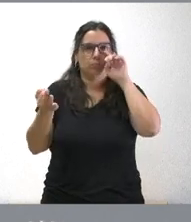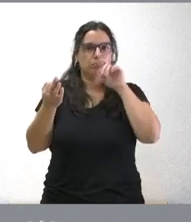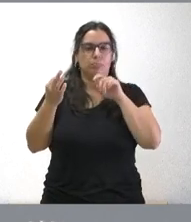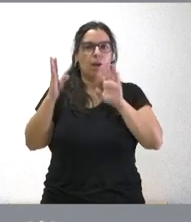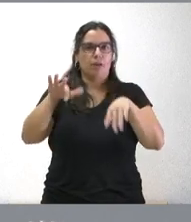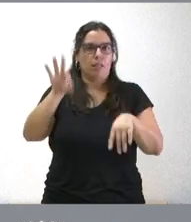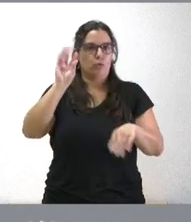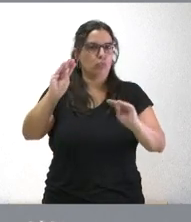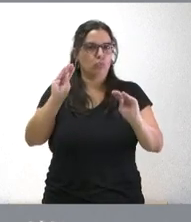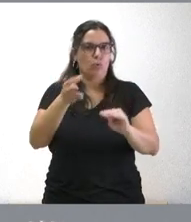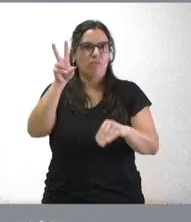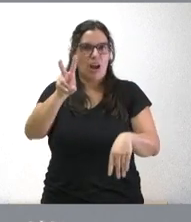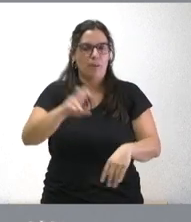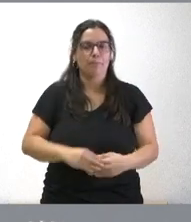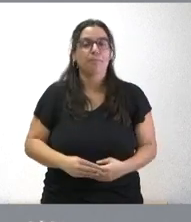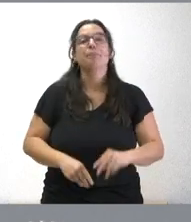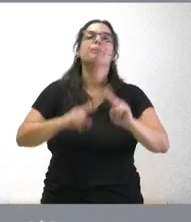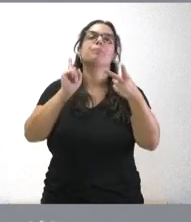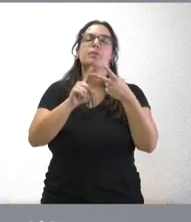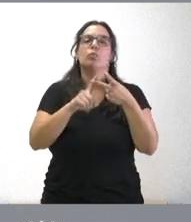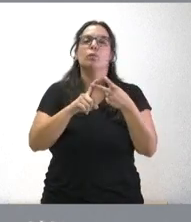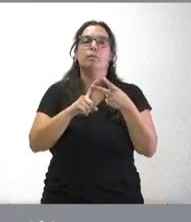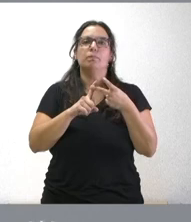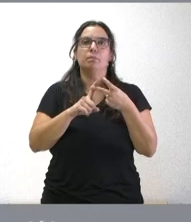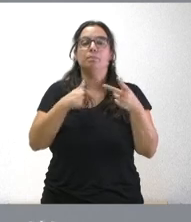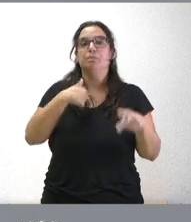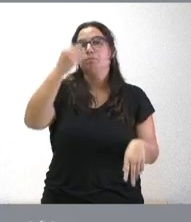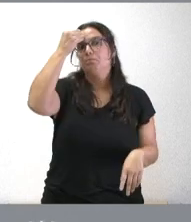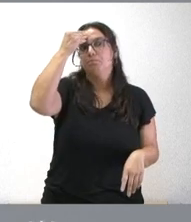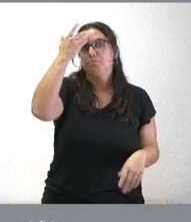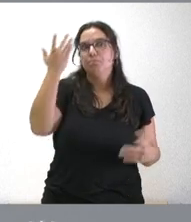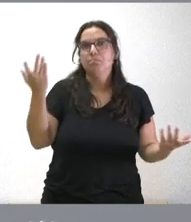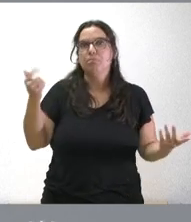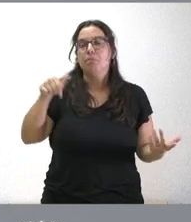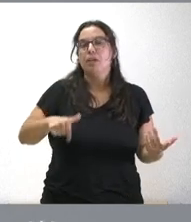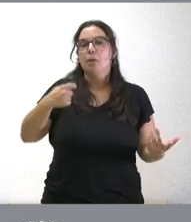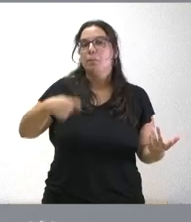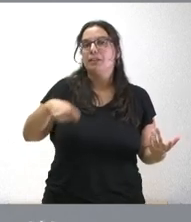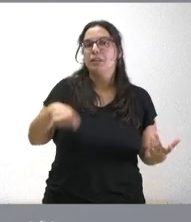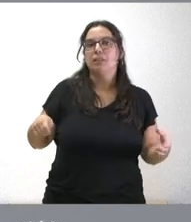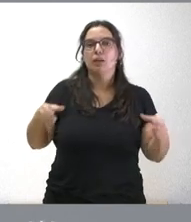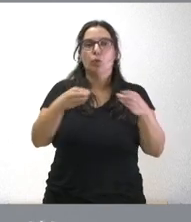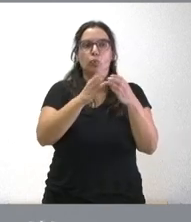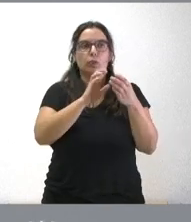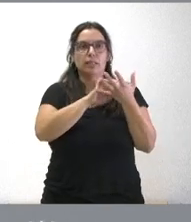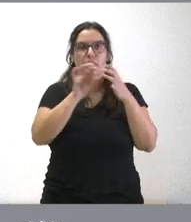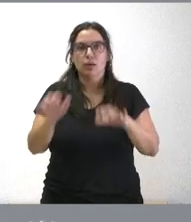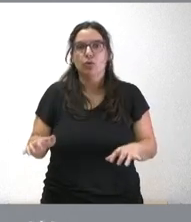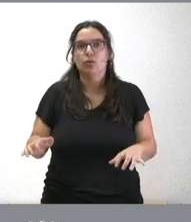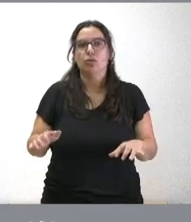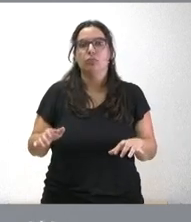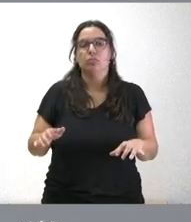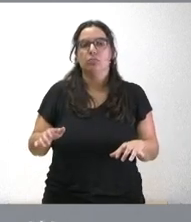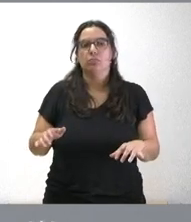finalmente decidir en segundo lugar yo creo que aquí el presidente de la Junta de Castilla y León